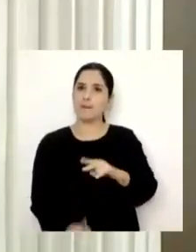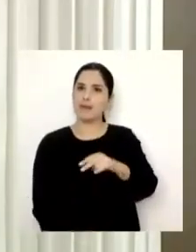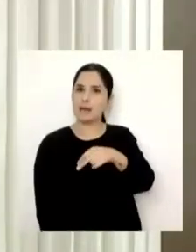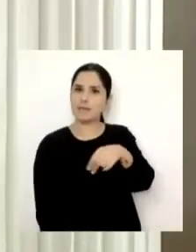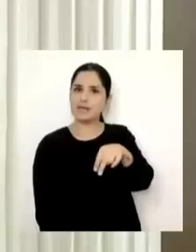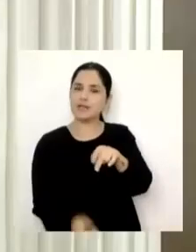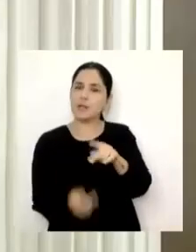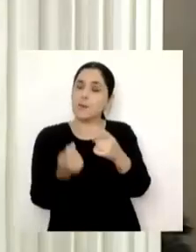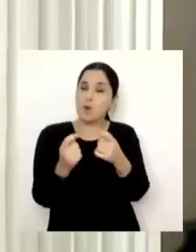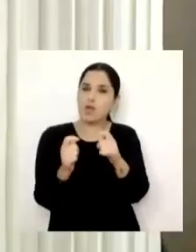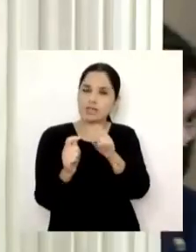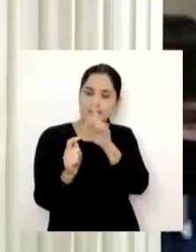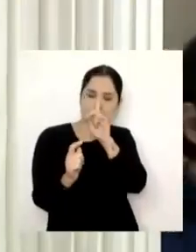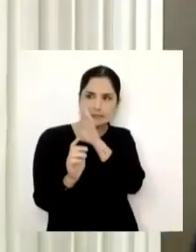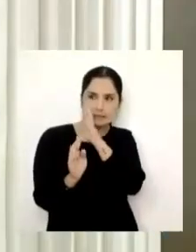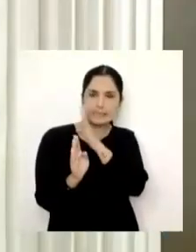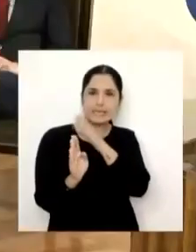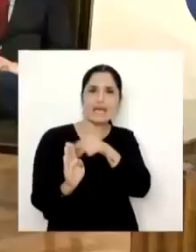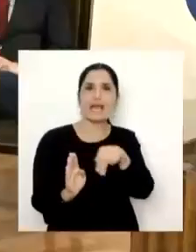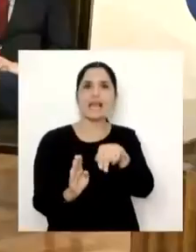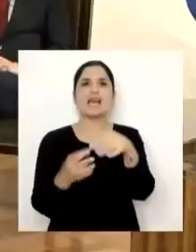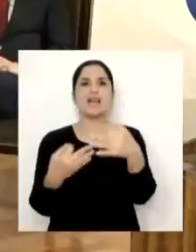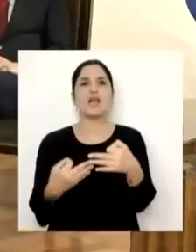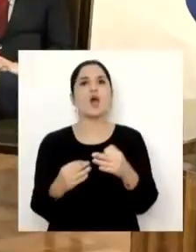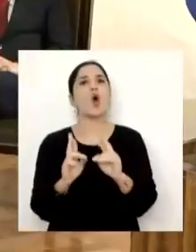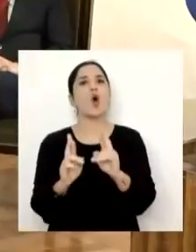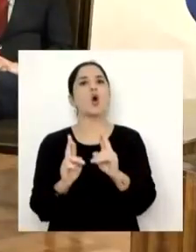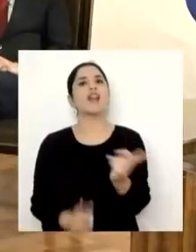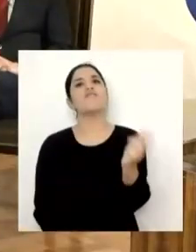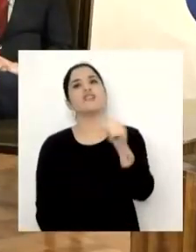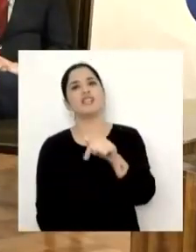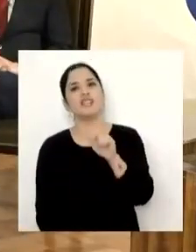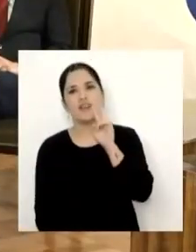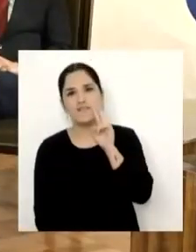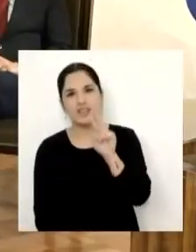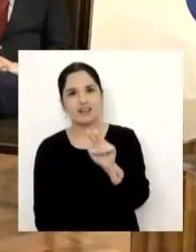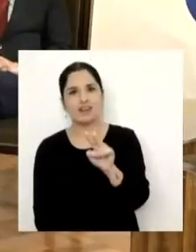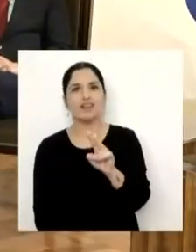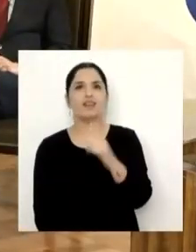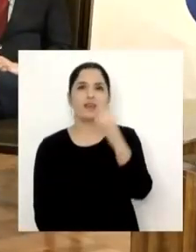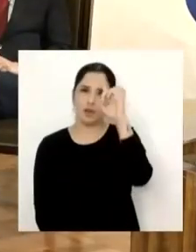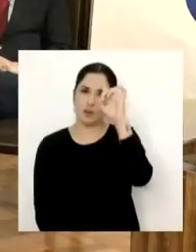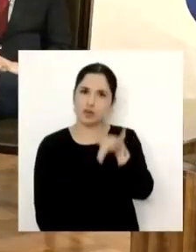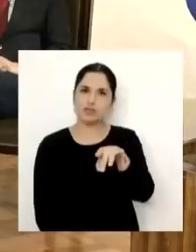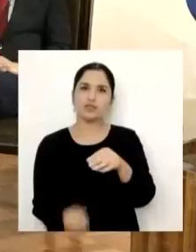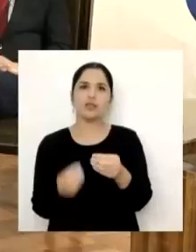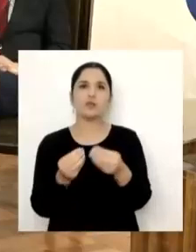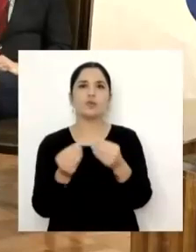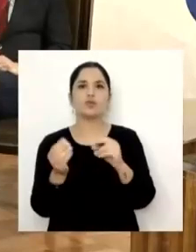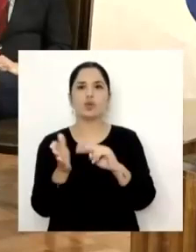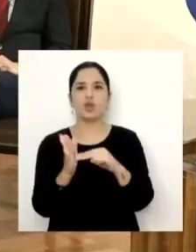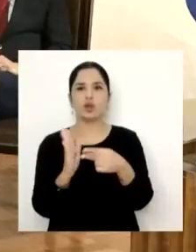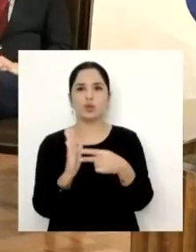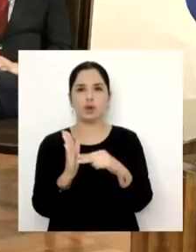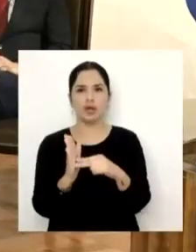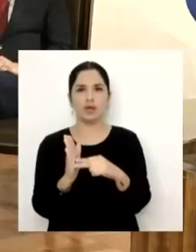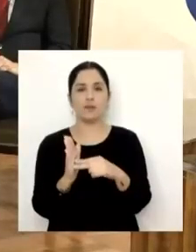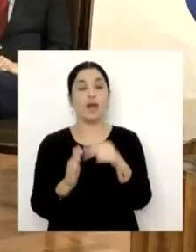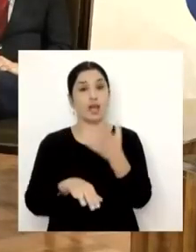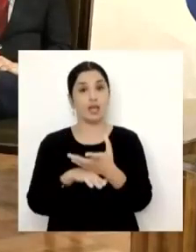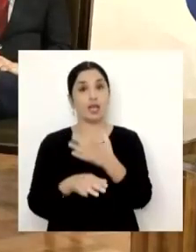espero poder venir a verla de vez en cuando porque sé que muchos de los problemas acuciosos que tenemos en nuestro país